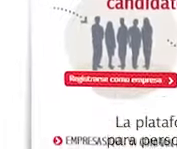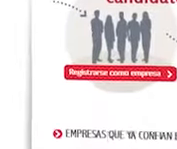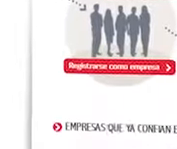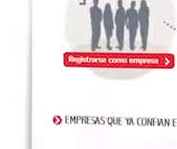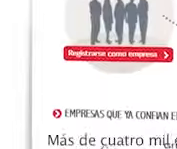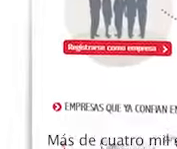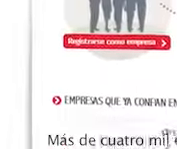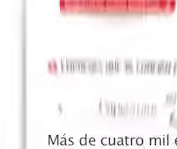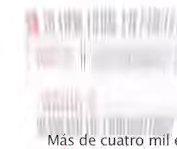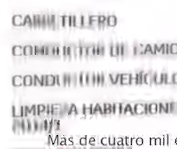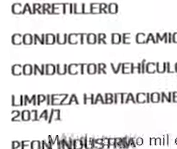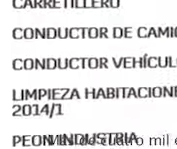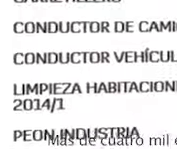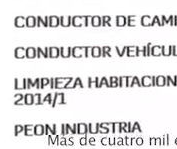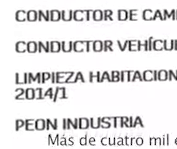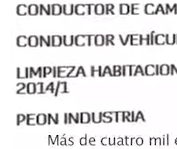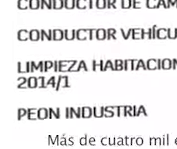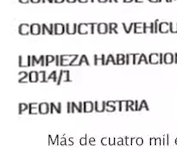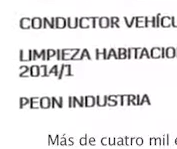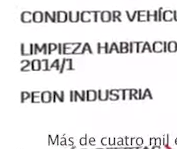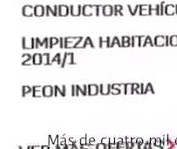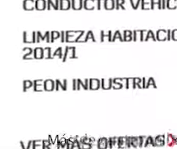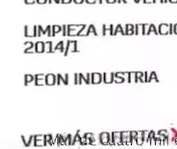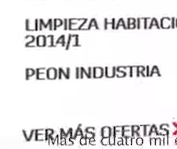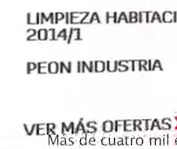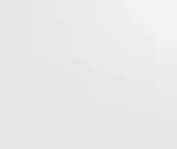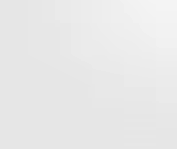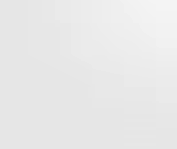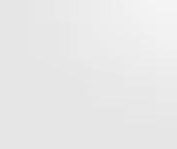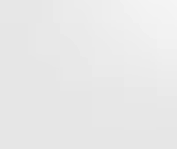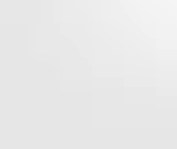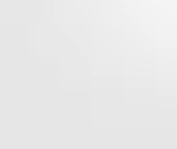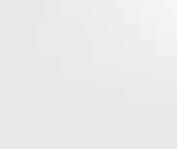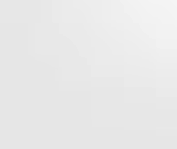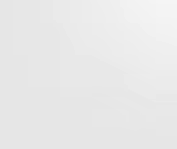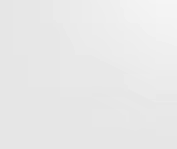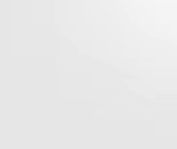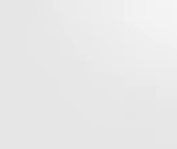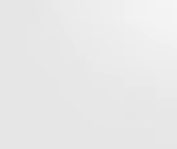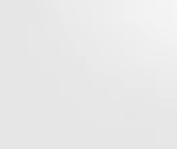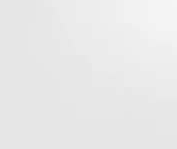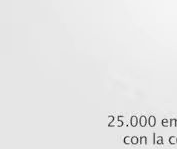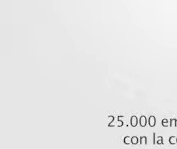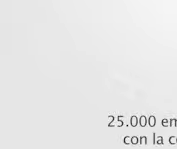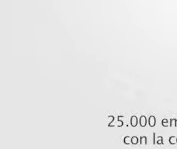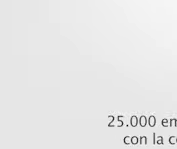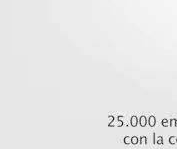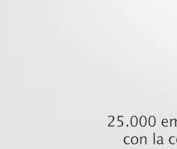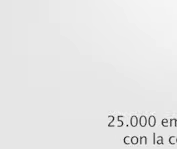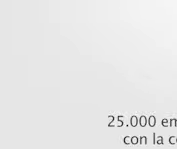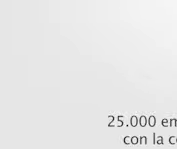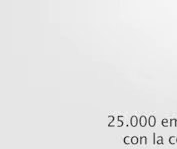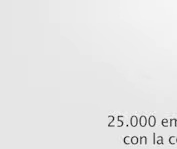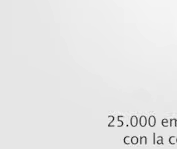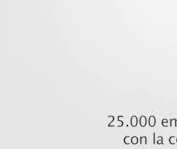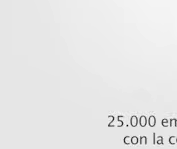11 más de 4.000 empresas ya buscan candidatos en nuestro portal por mil razones por talento 25